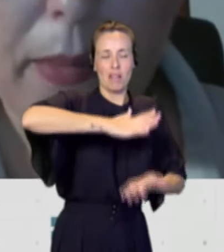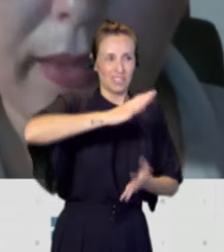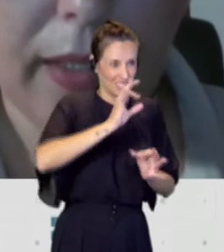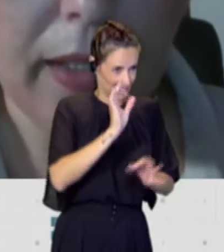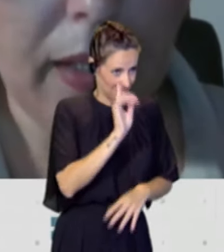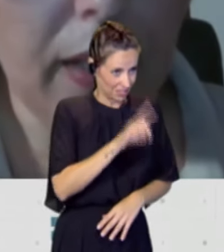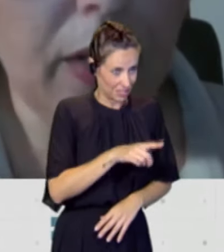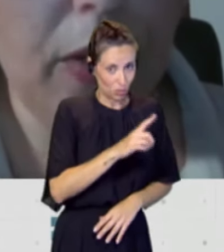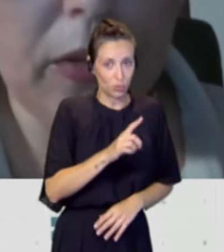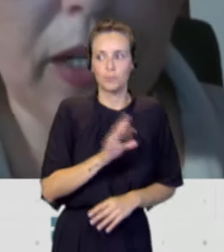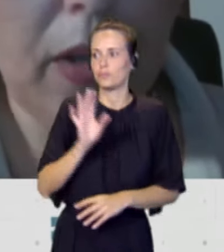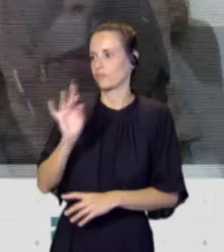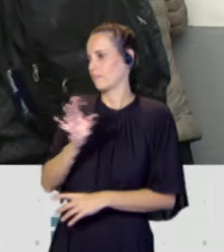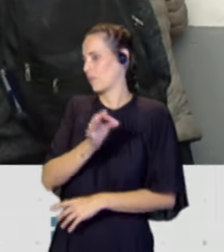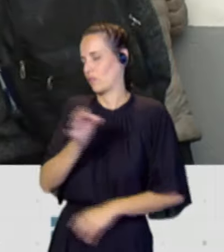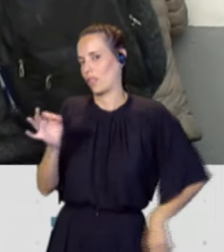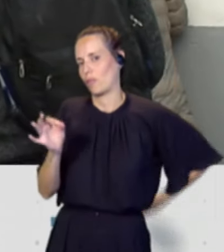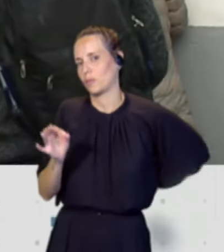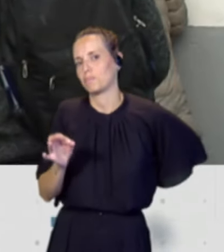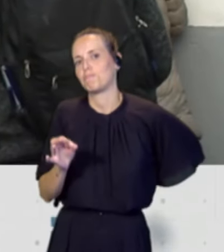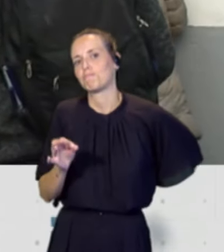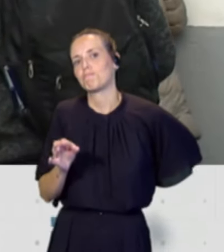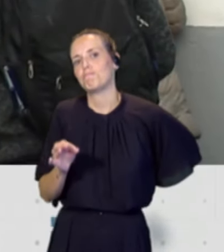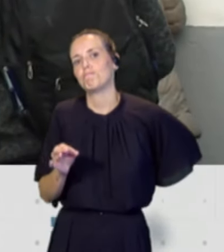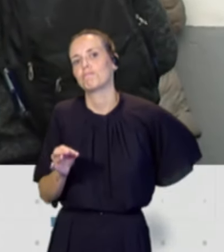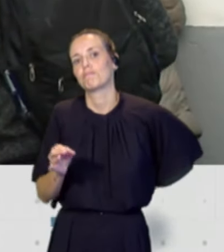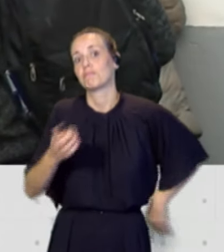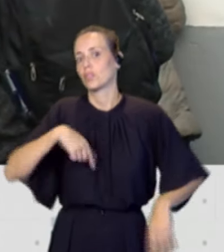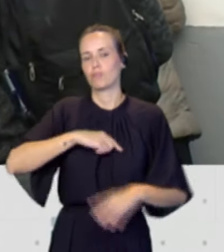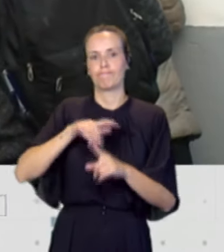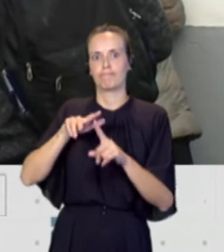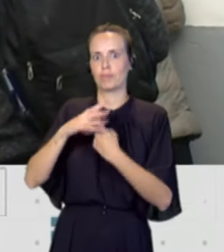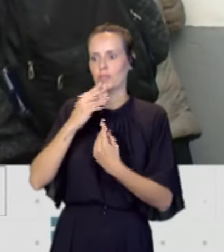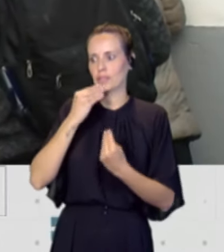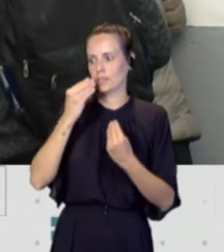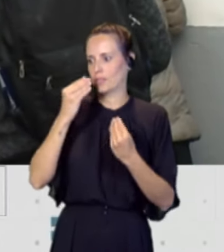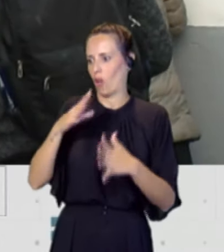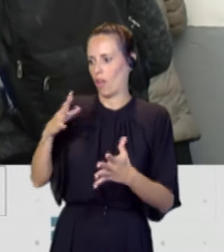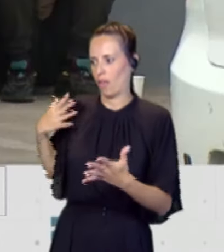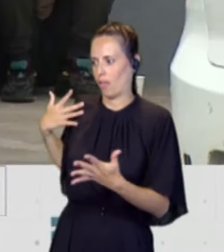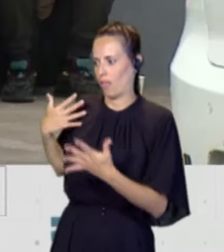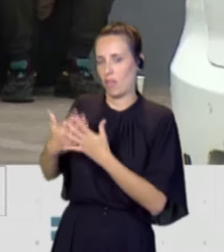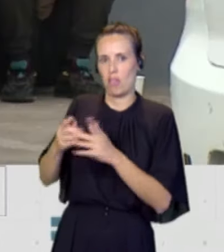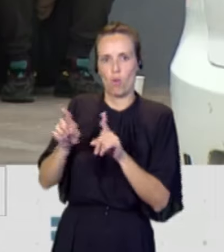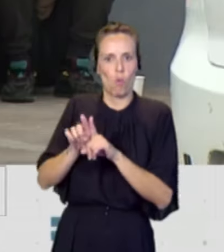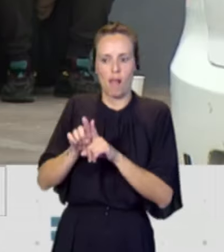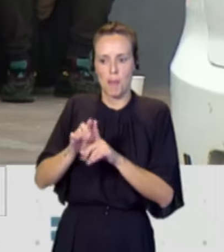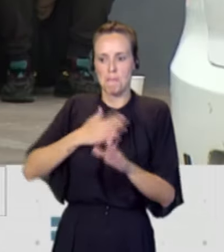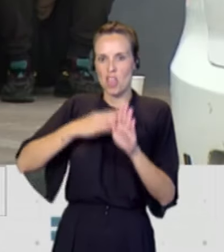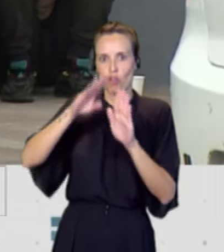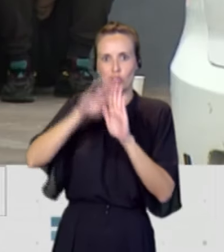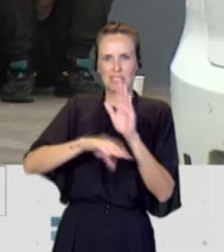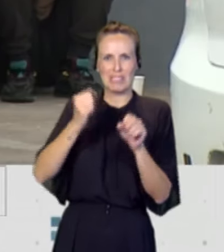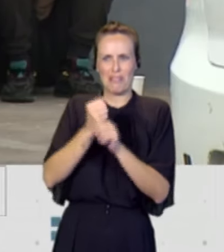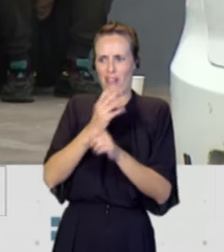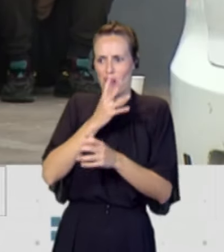Efectivamente. Nos encontramos en una situación histórica de retroceso en las condiciones de trabajo